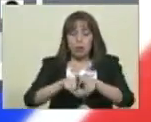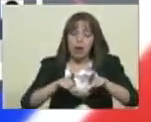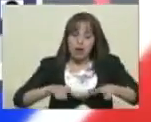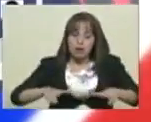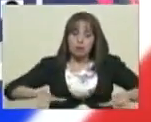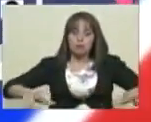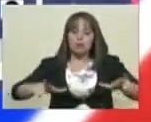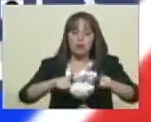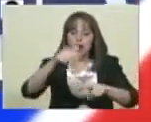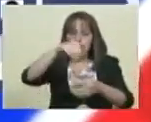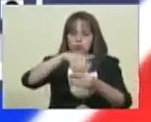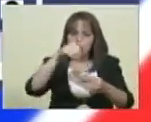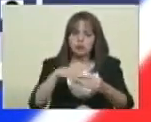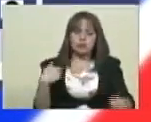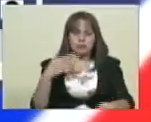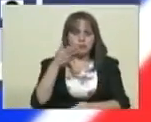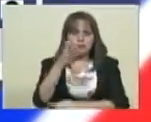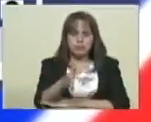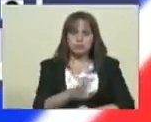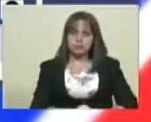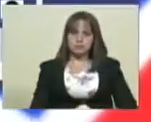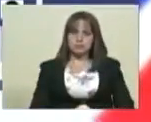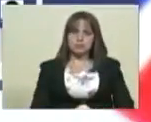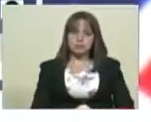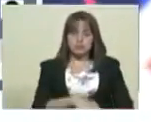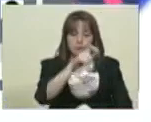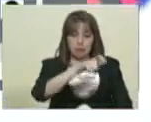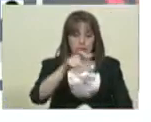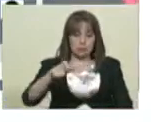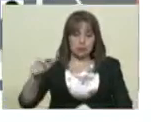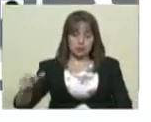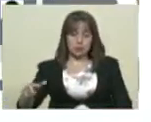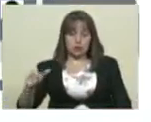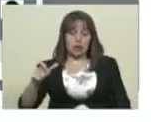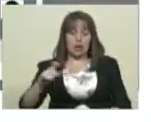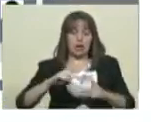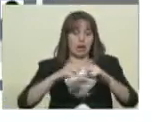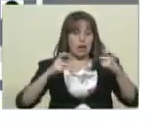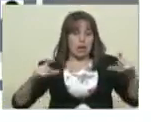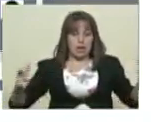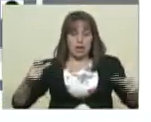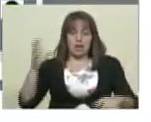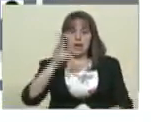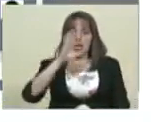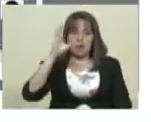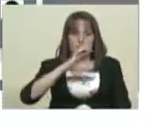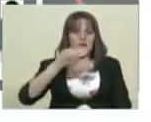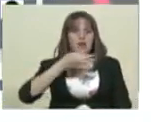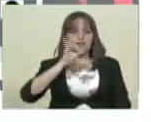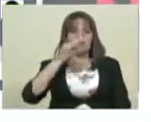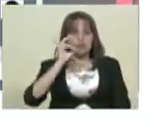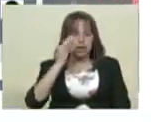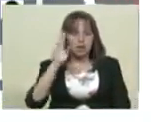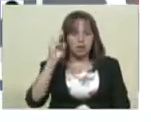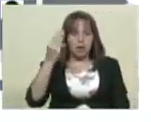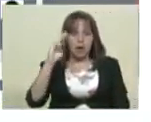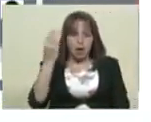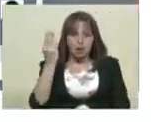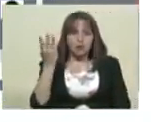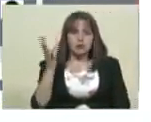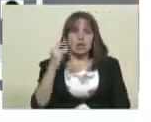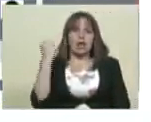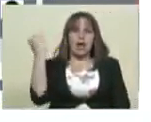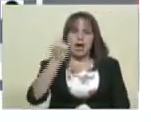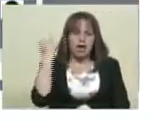votación y que esas personas de la Gran Caracas, del Cafetal, de Baruta, de Latillo, de Leóncio